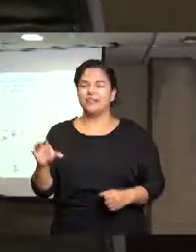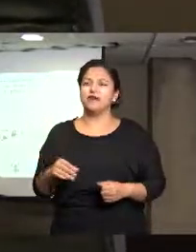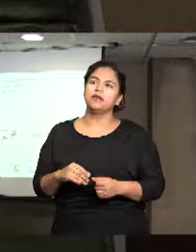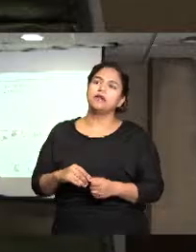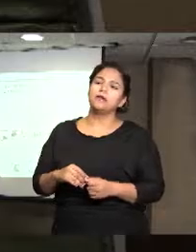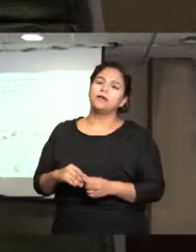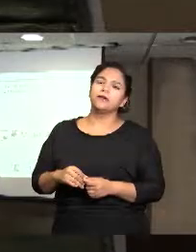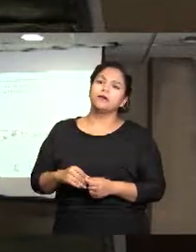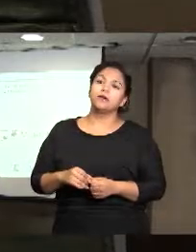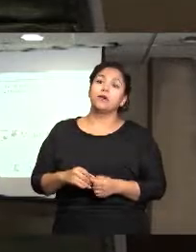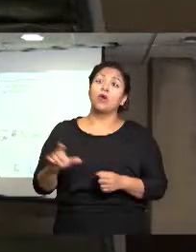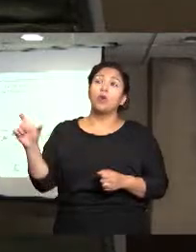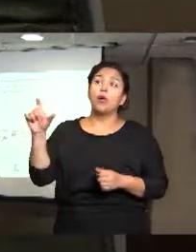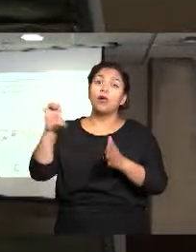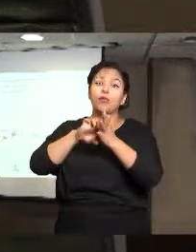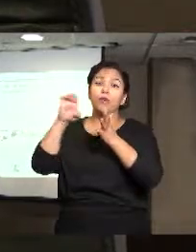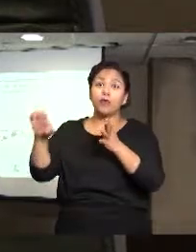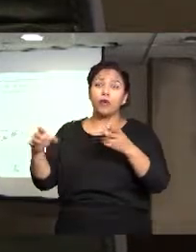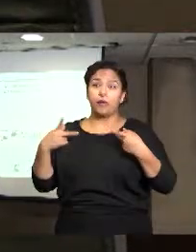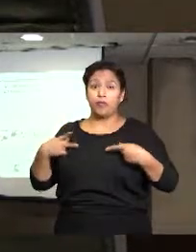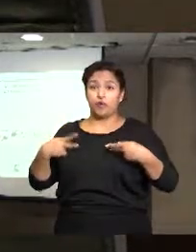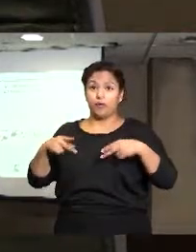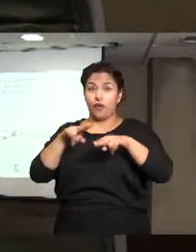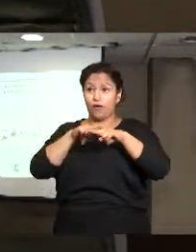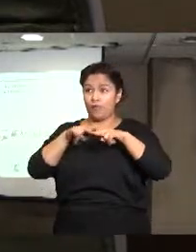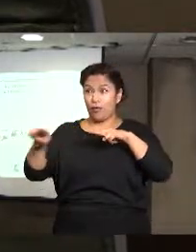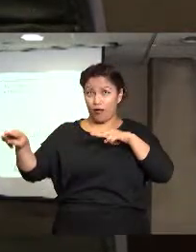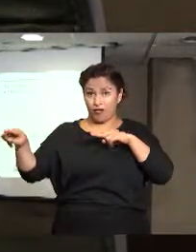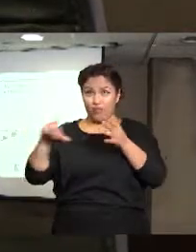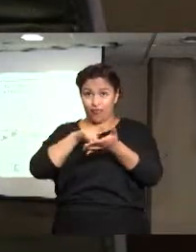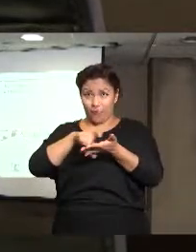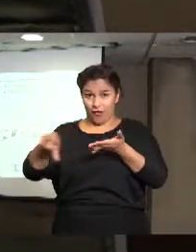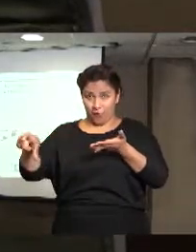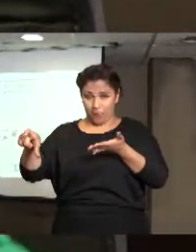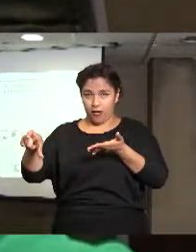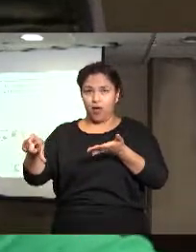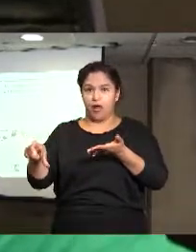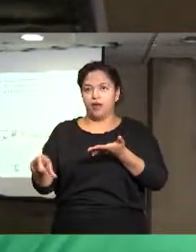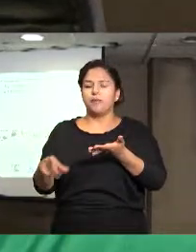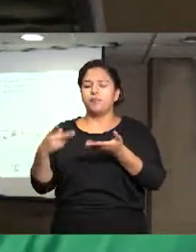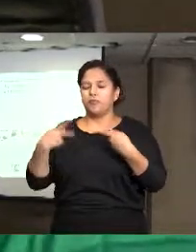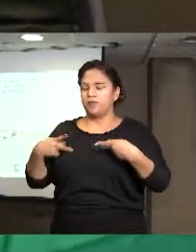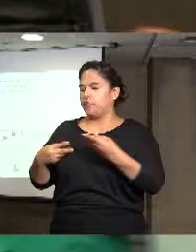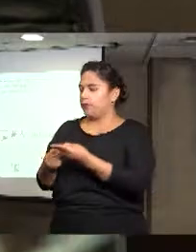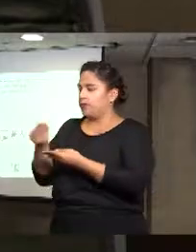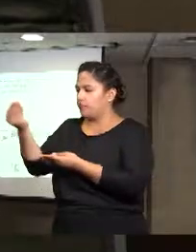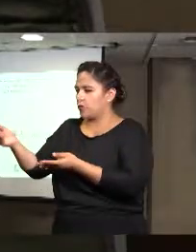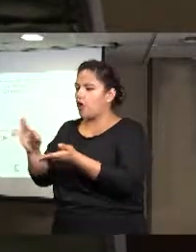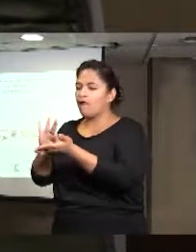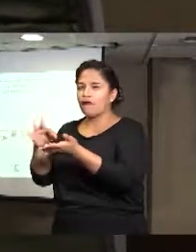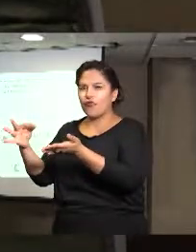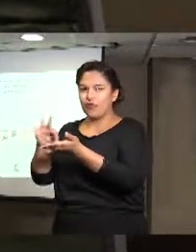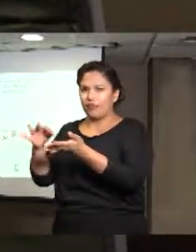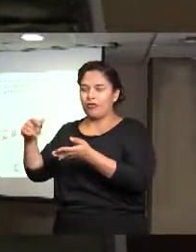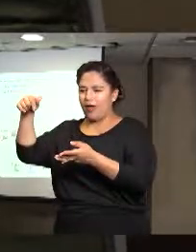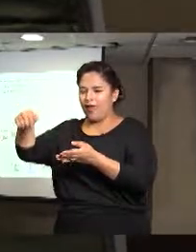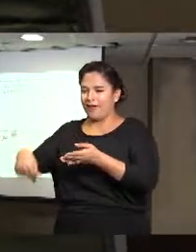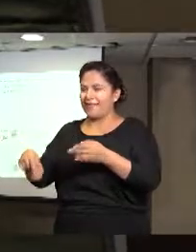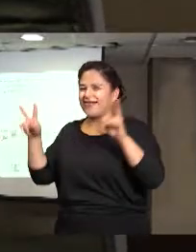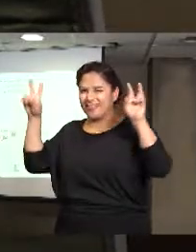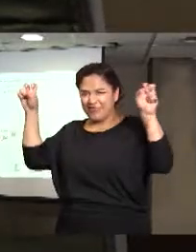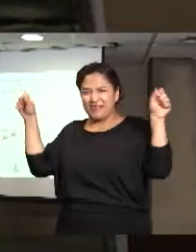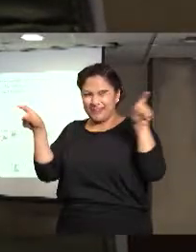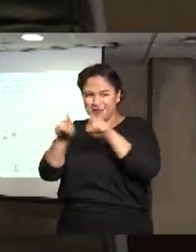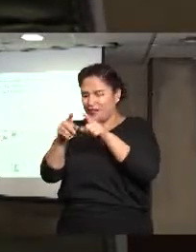cuando los clientes o cuando los pasajeros compren su boleto, se les va a dar un folleto asociado a la campaña nacional.